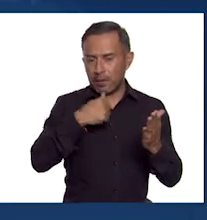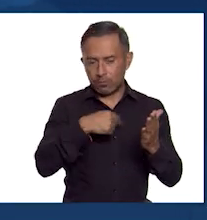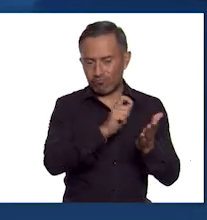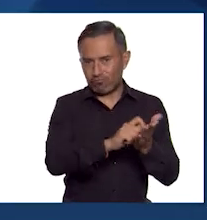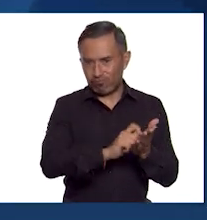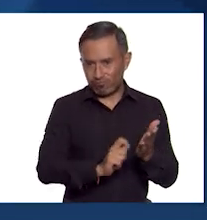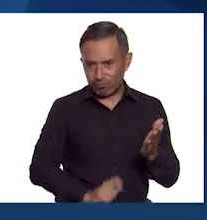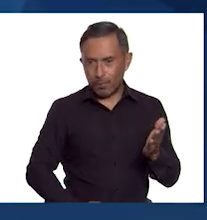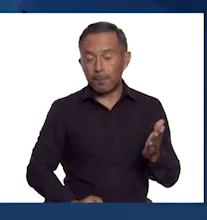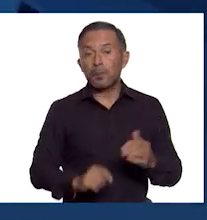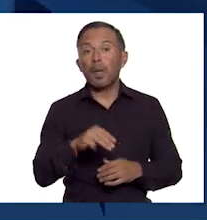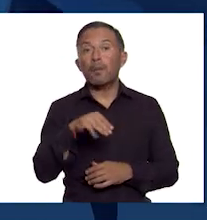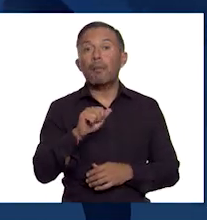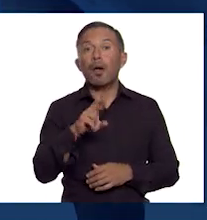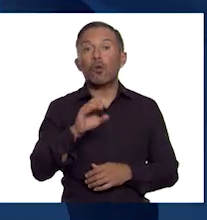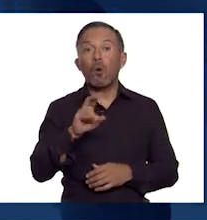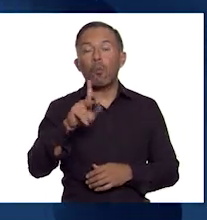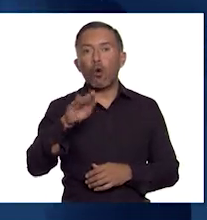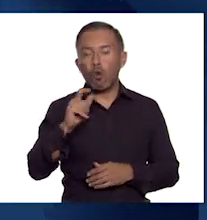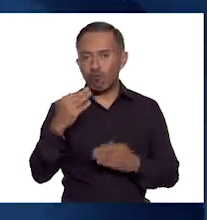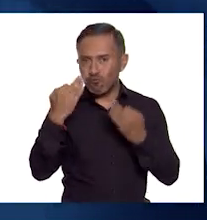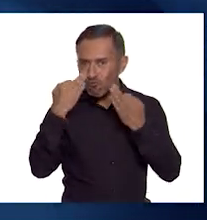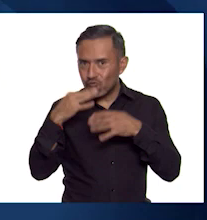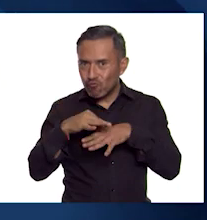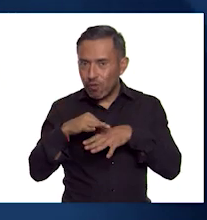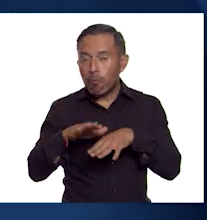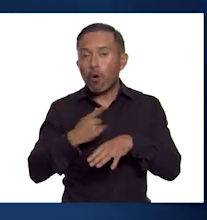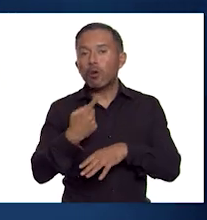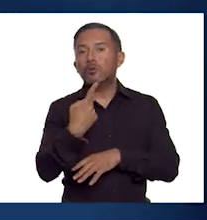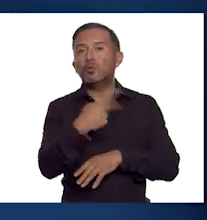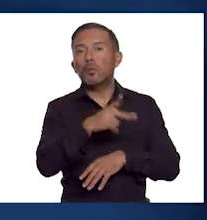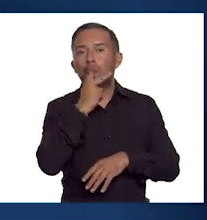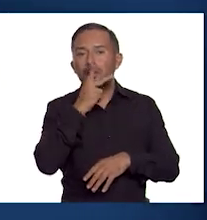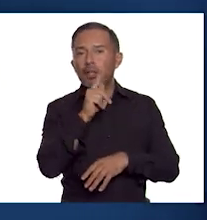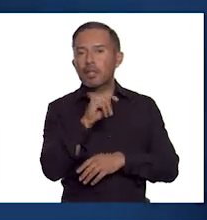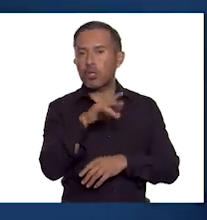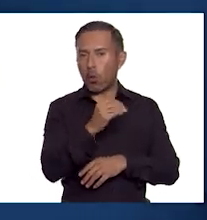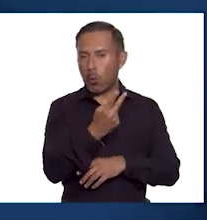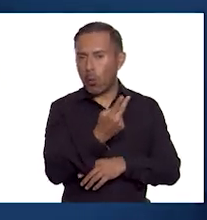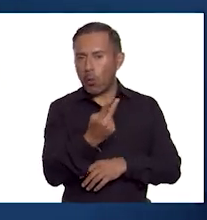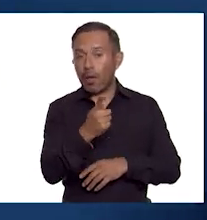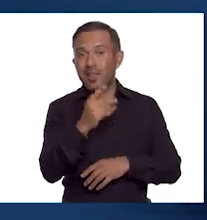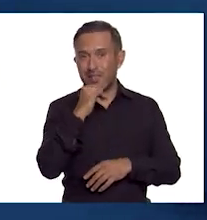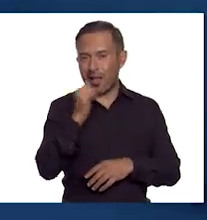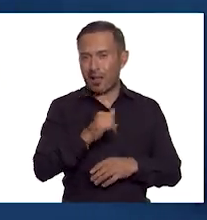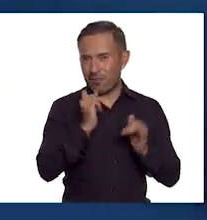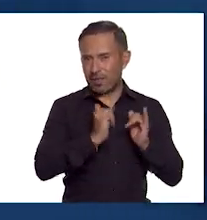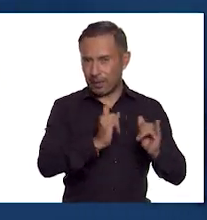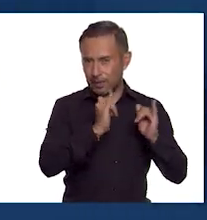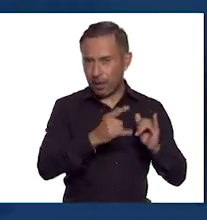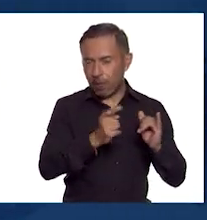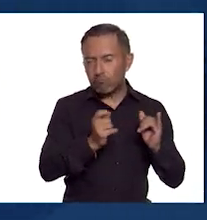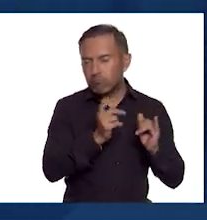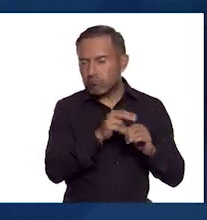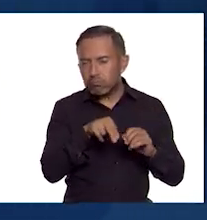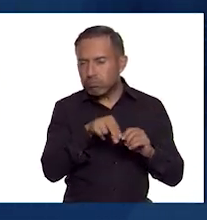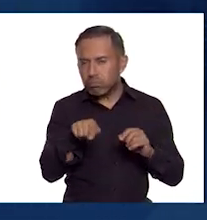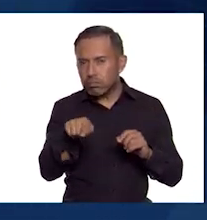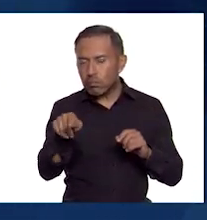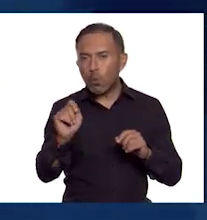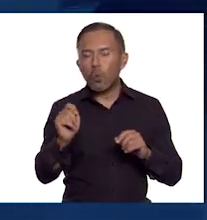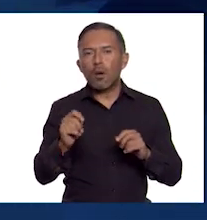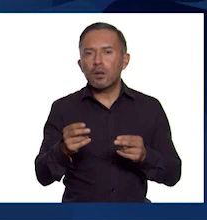Marco Polo pudo ser testigo de esto después de que su padre y su tío recorrieran desde Venecia una ruta comercial casi